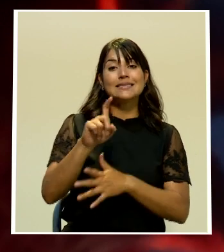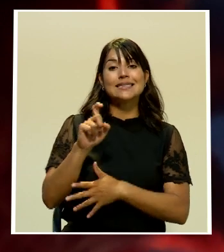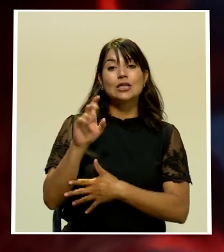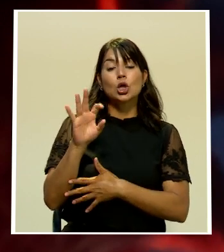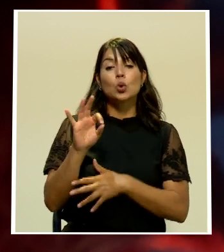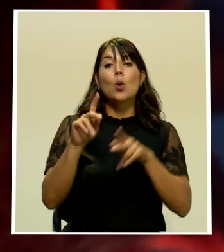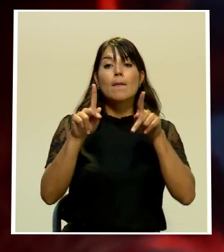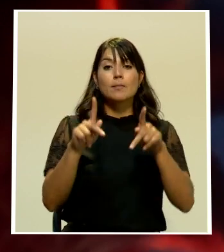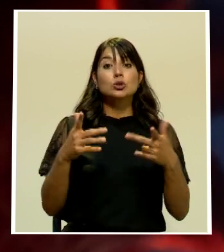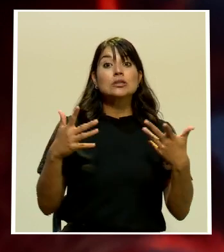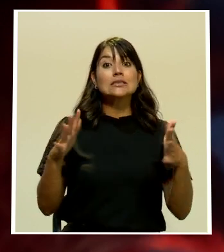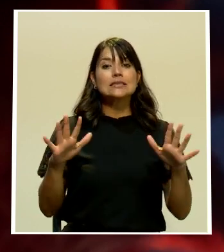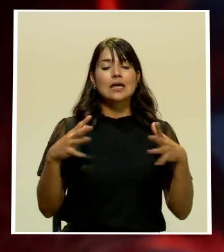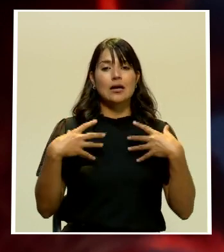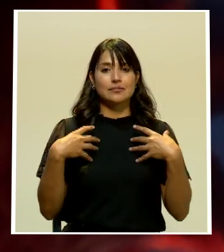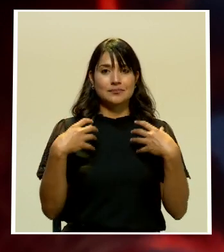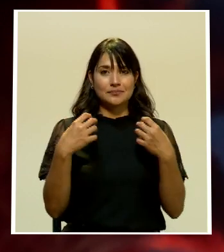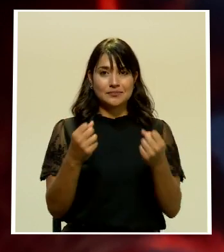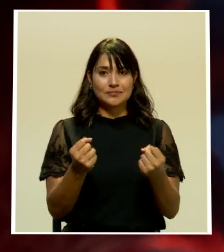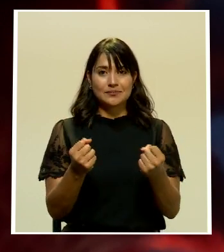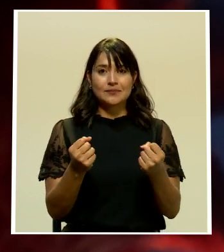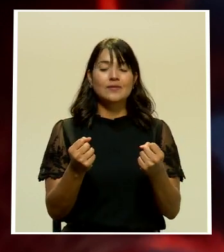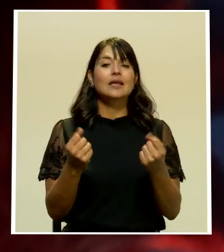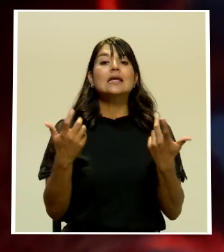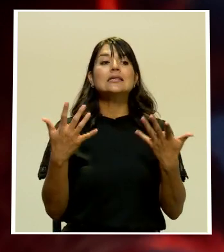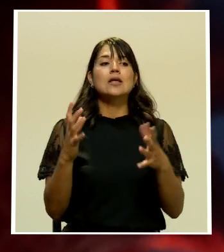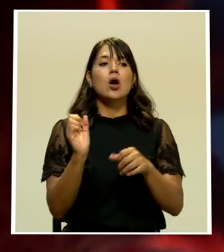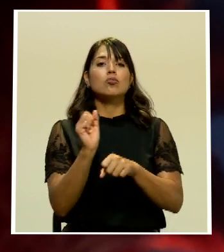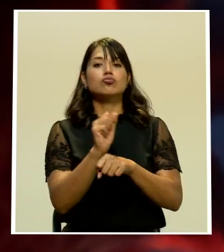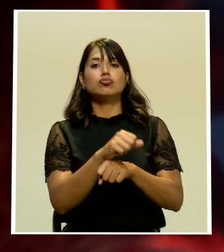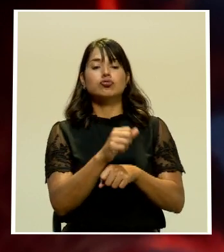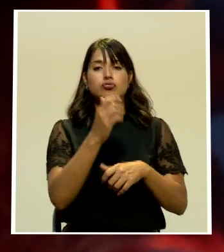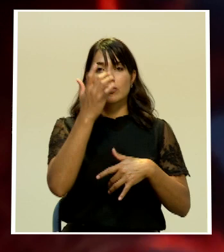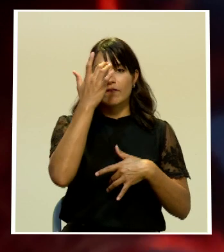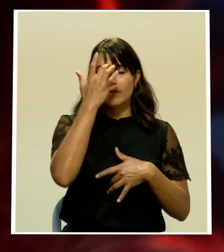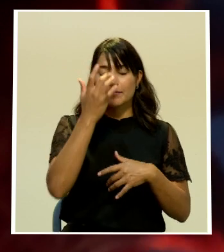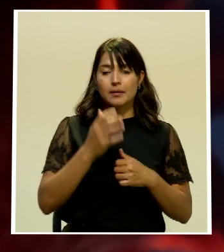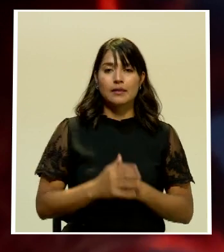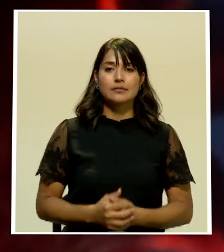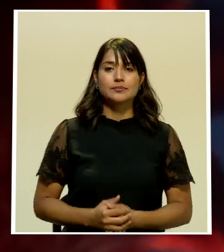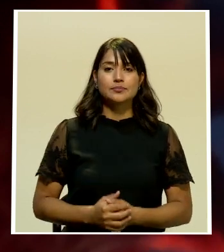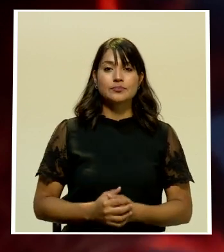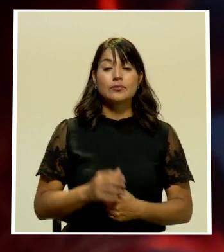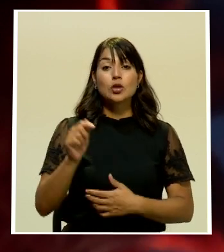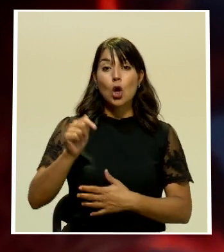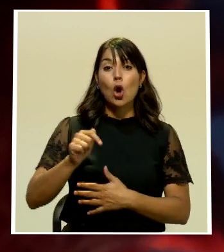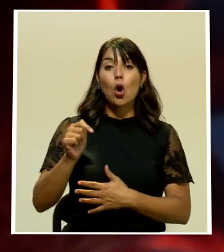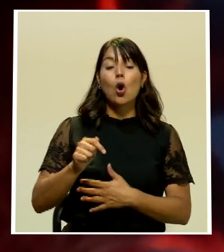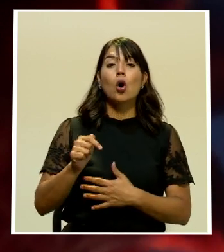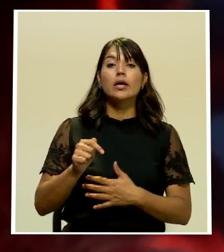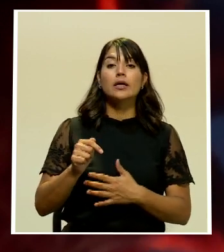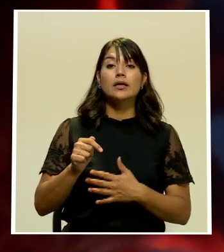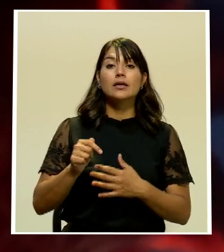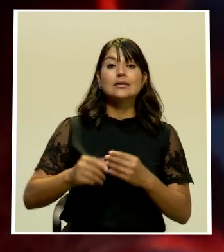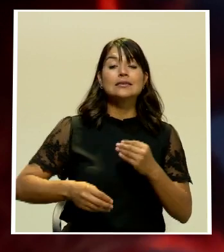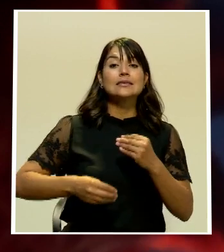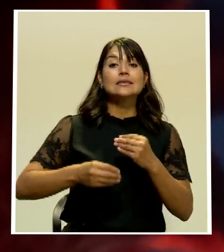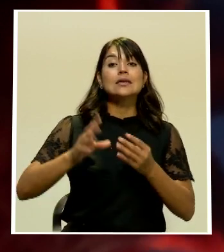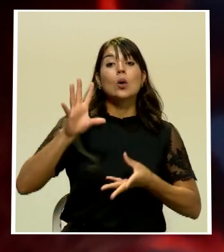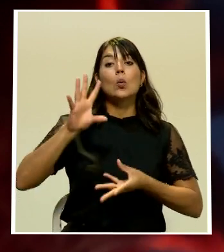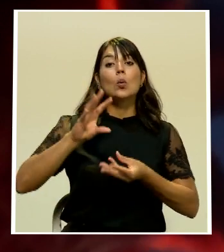que lograron ya recuperarse vencer la enfermedad hoy hay una cantidad de